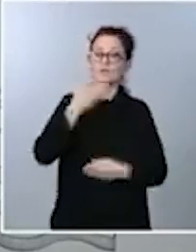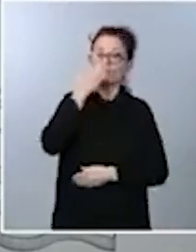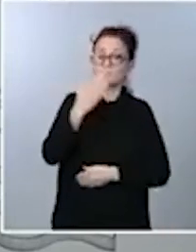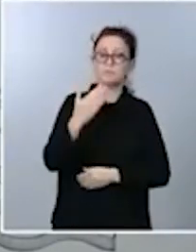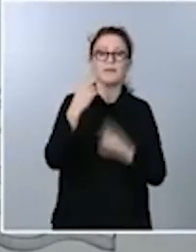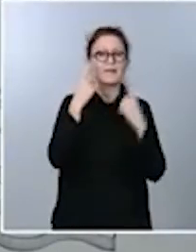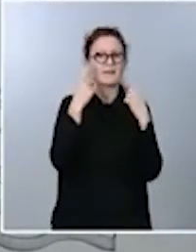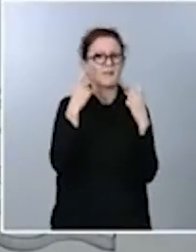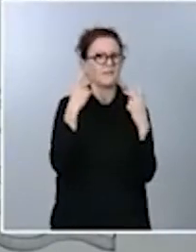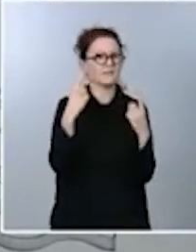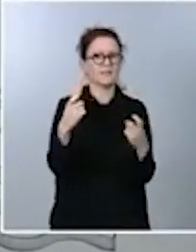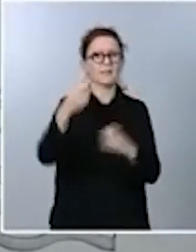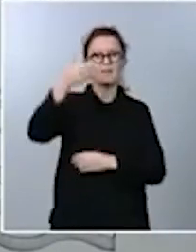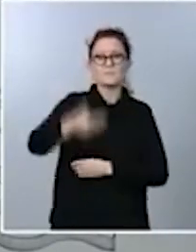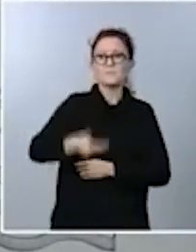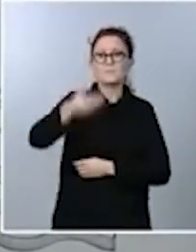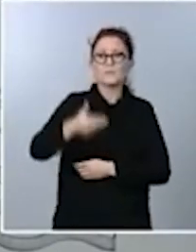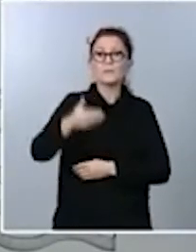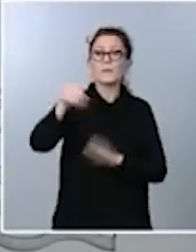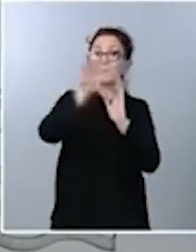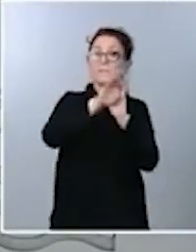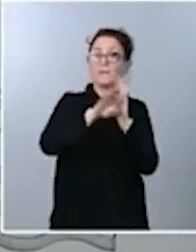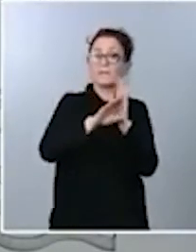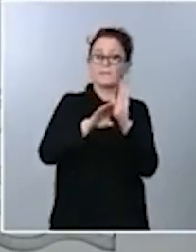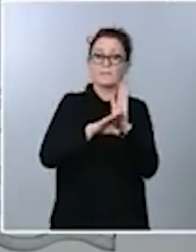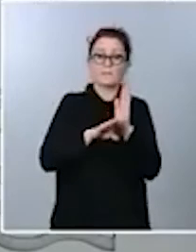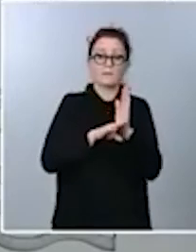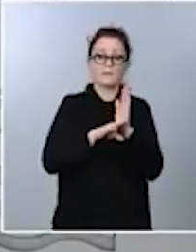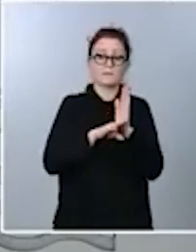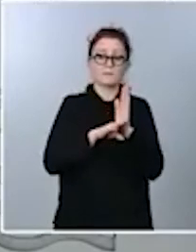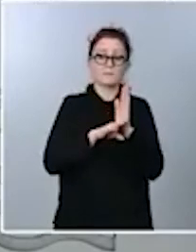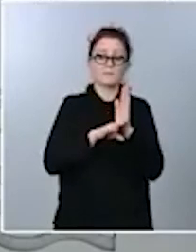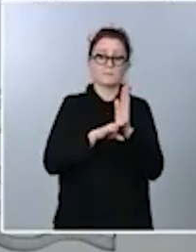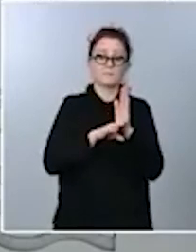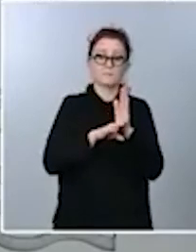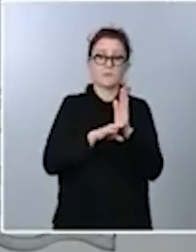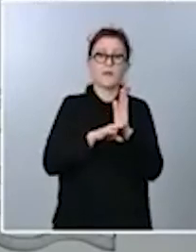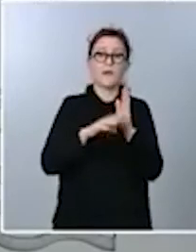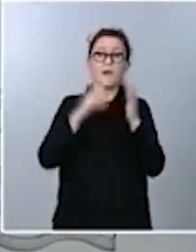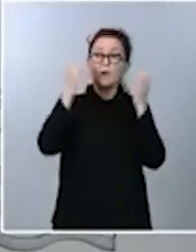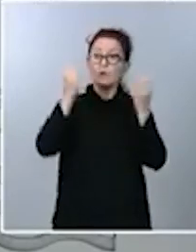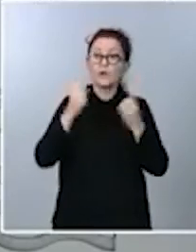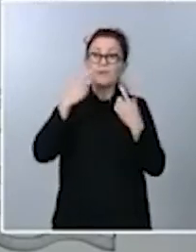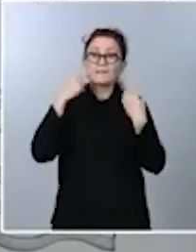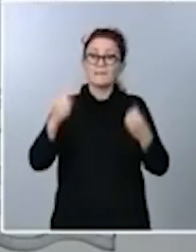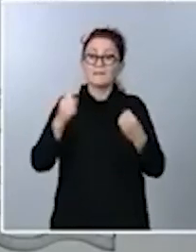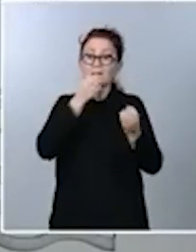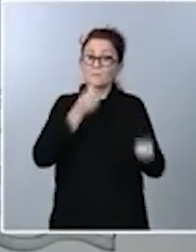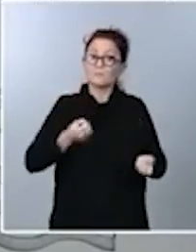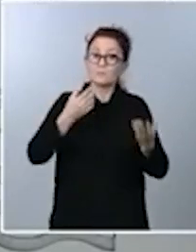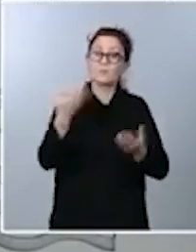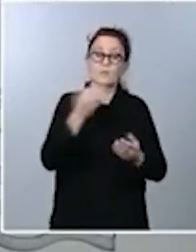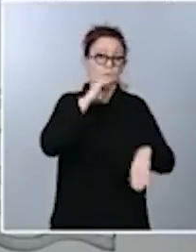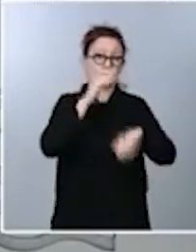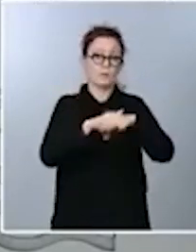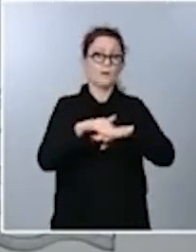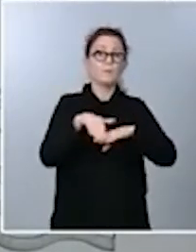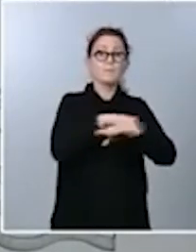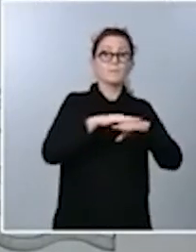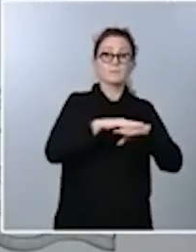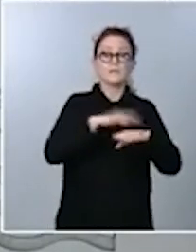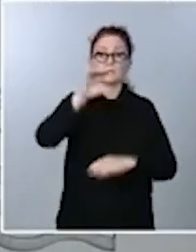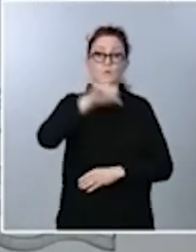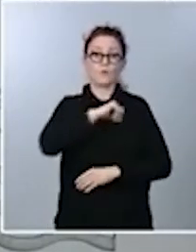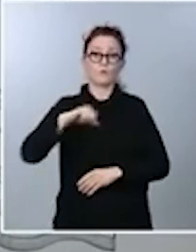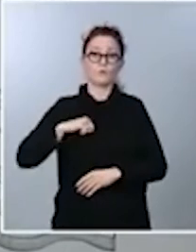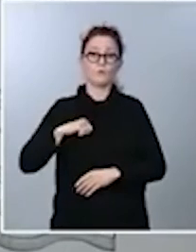mantengan todas las medidas que se dictan por parte de las autoridades sanitarias, bien ministeriales o bien autonómicas y que,